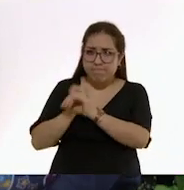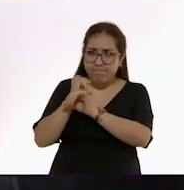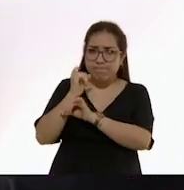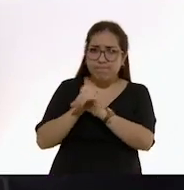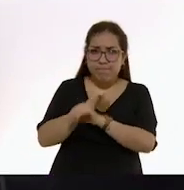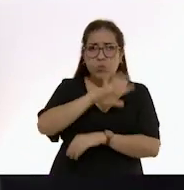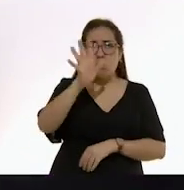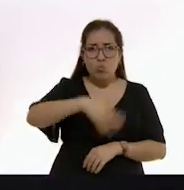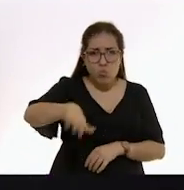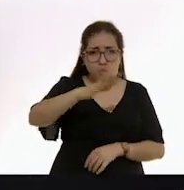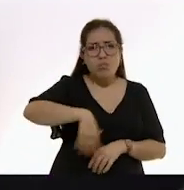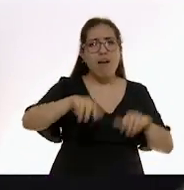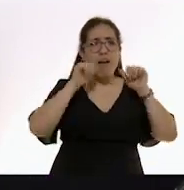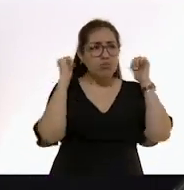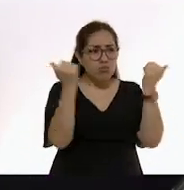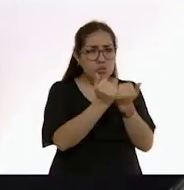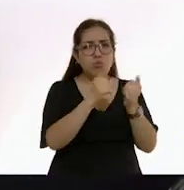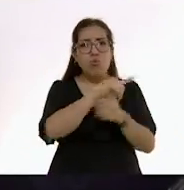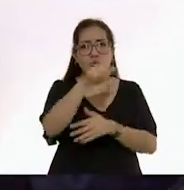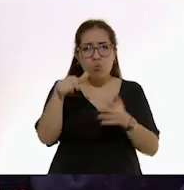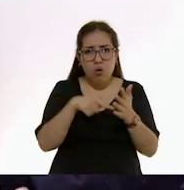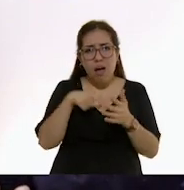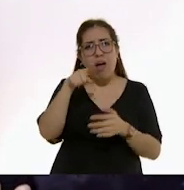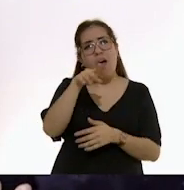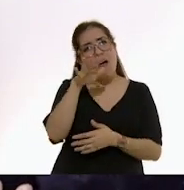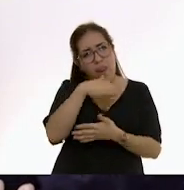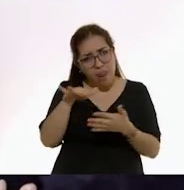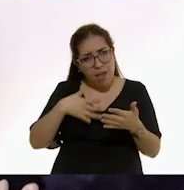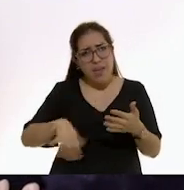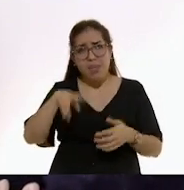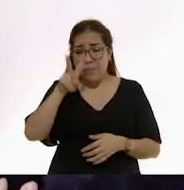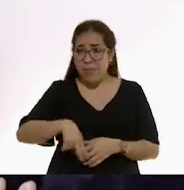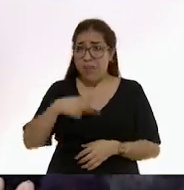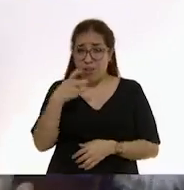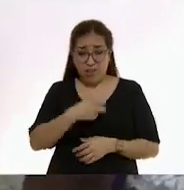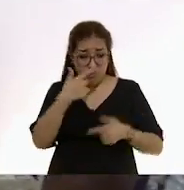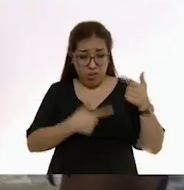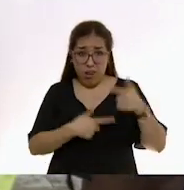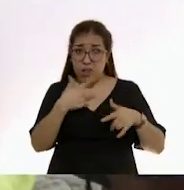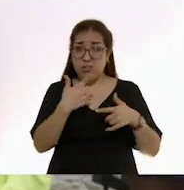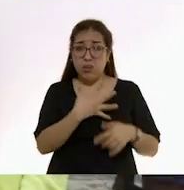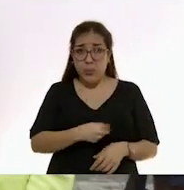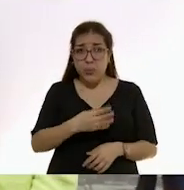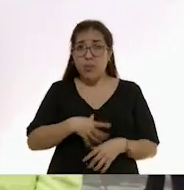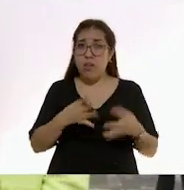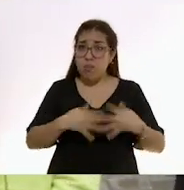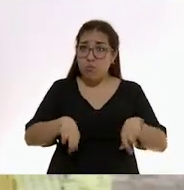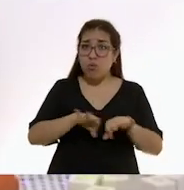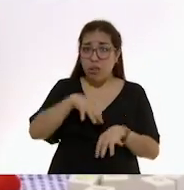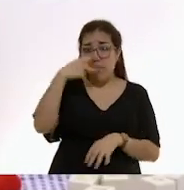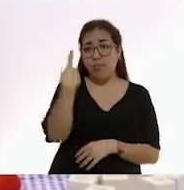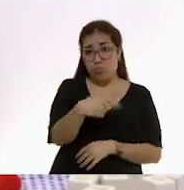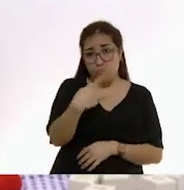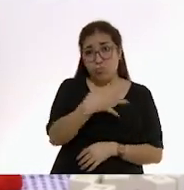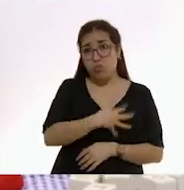asociaciones, que lean, que se den cuenta que esto es algo muy importante para sus hijos, es algo que les va a durar toda la vida y que les va a